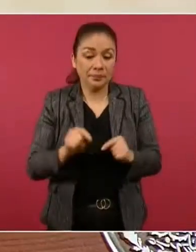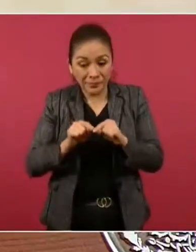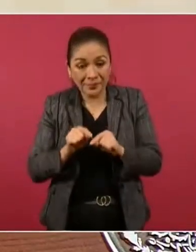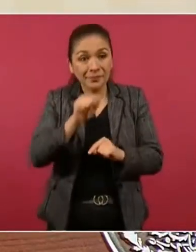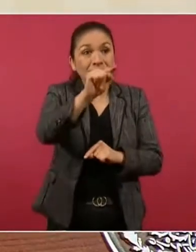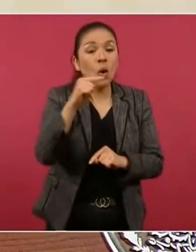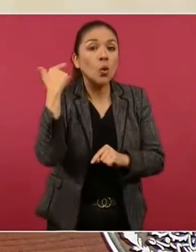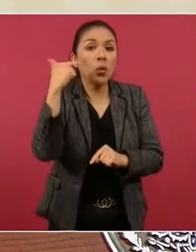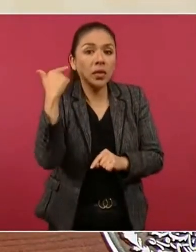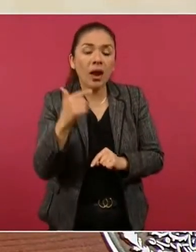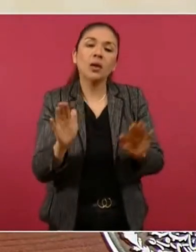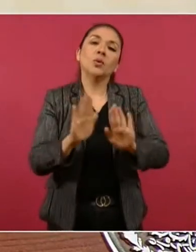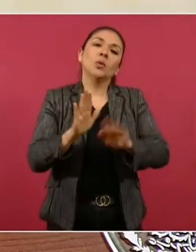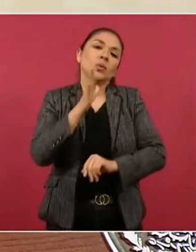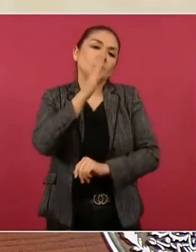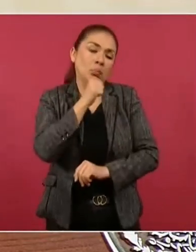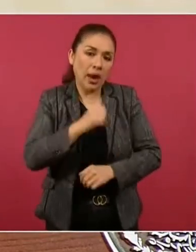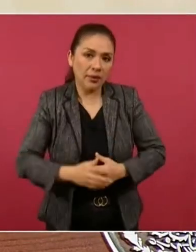a Guadalajara,